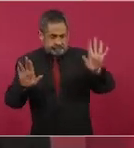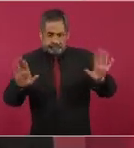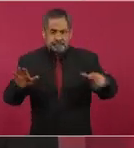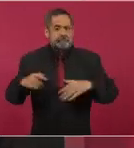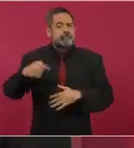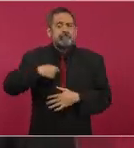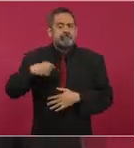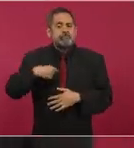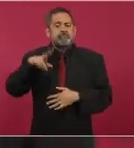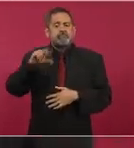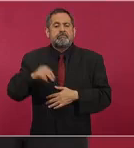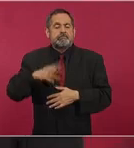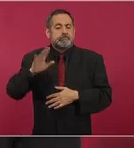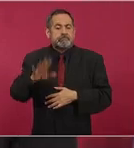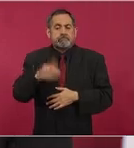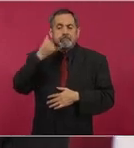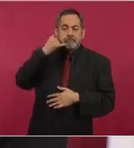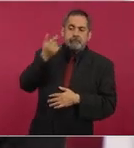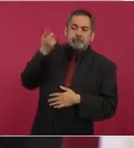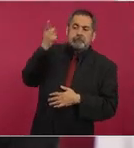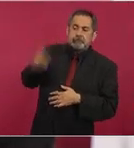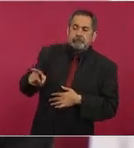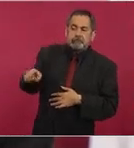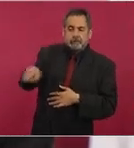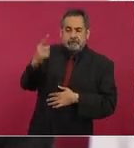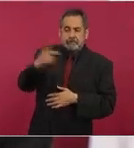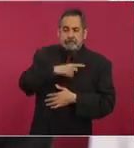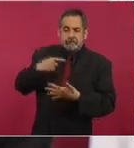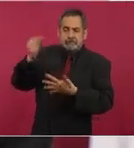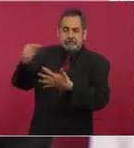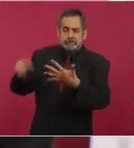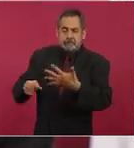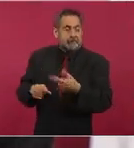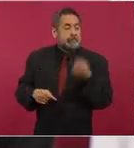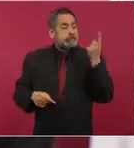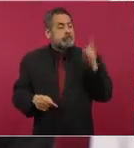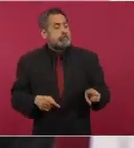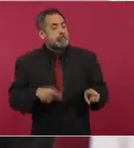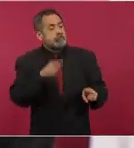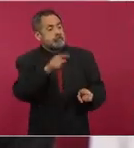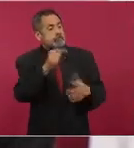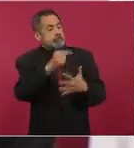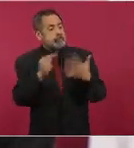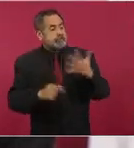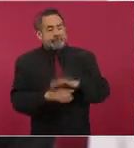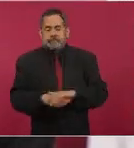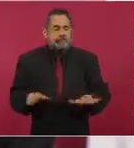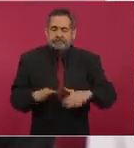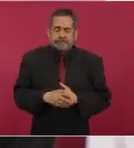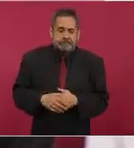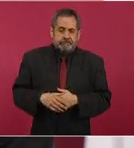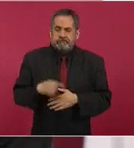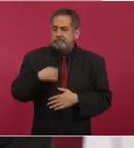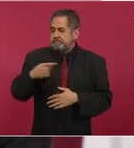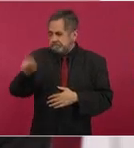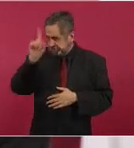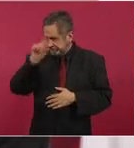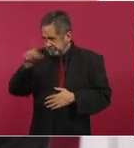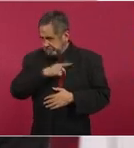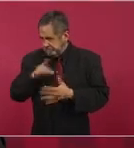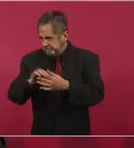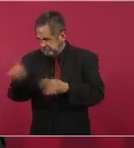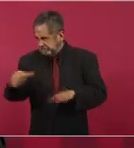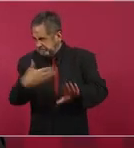línea ni recomiendo que se afecte a